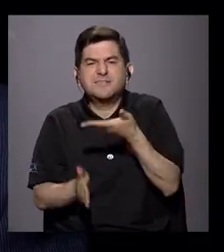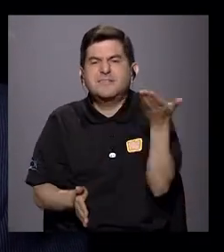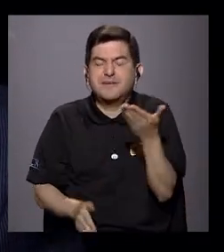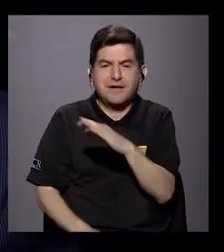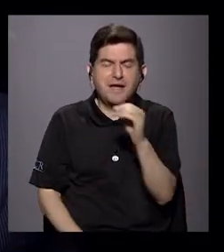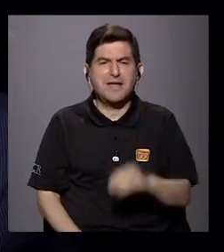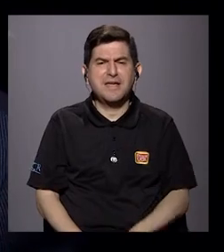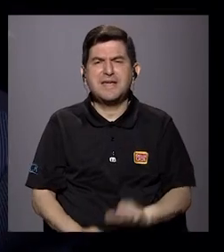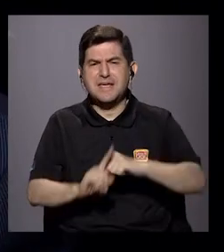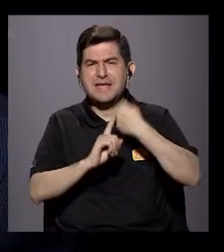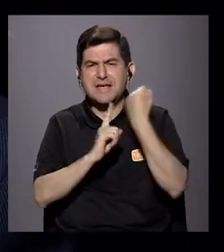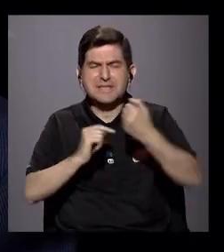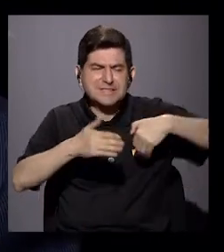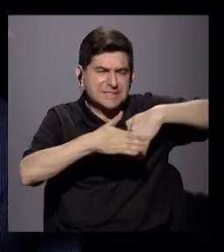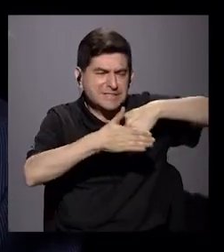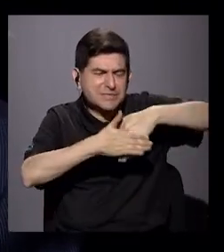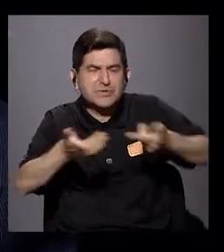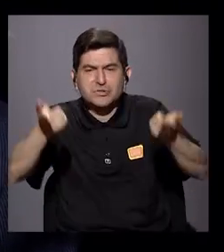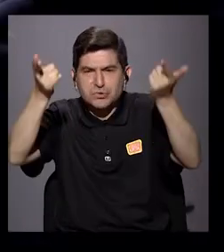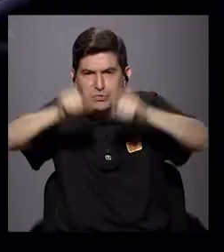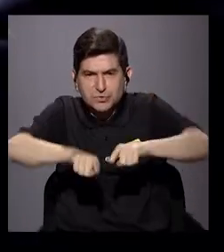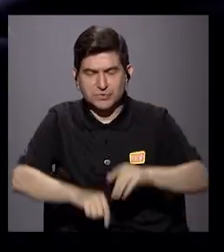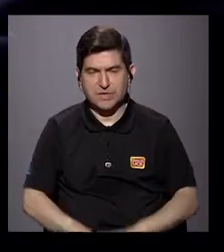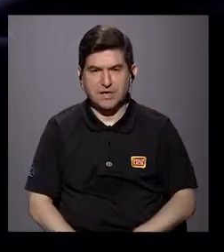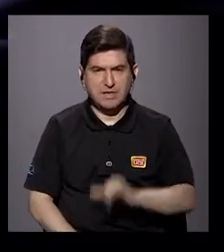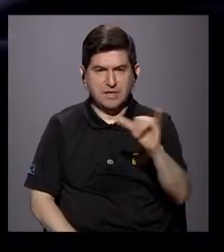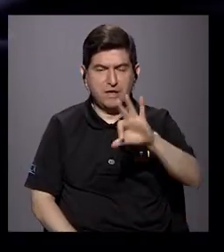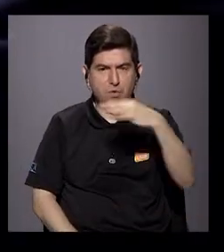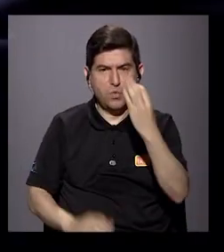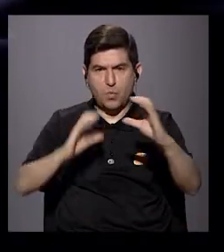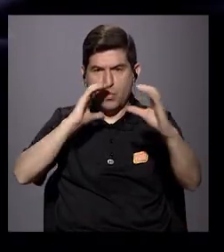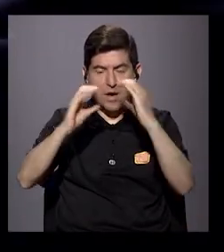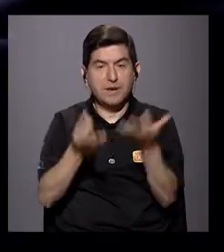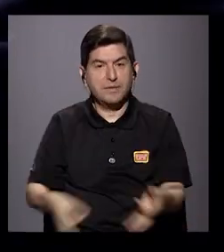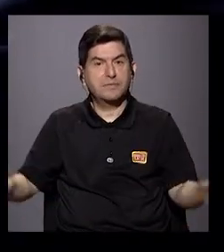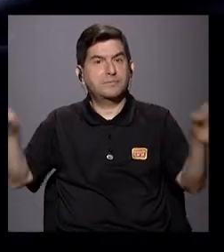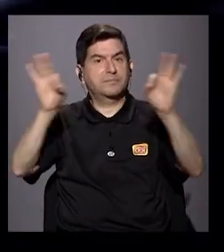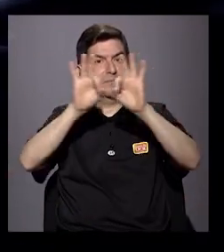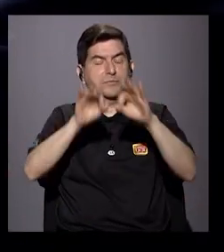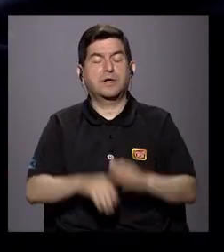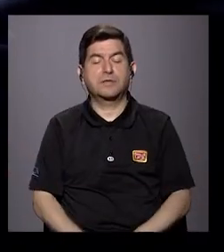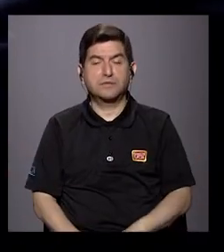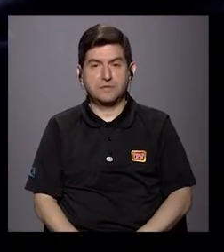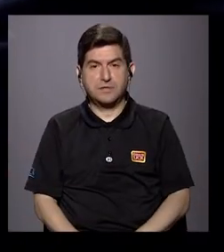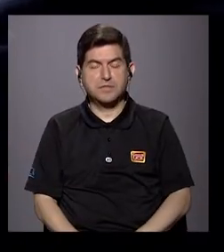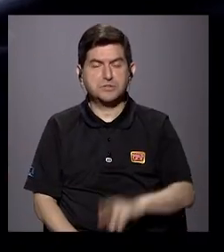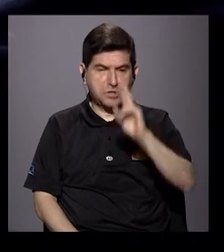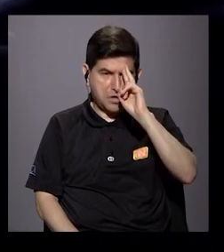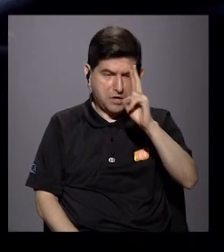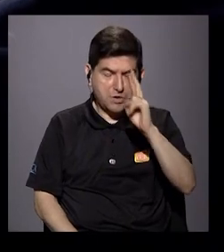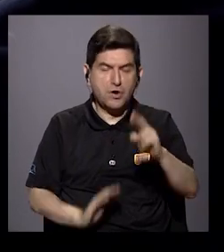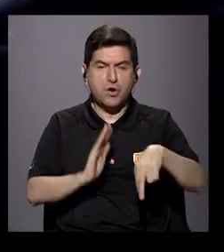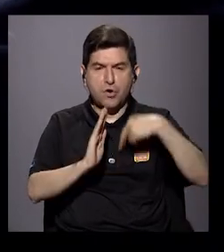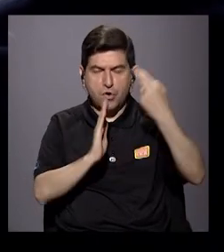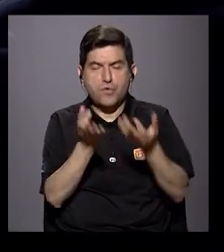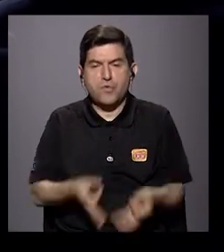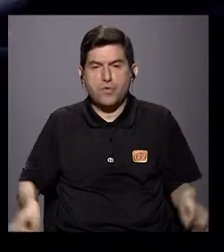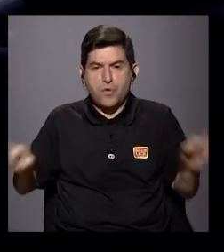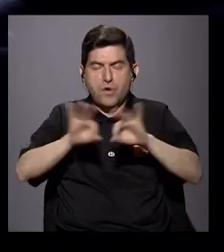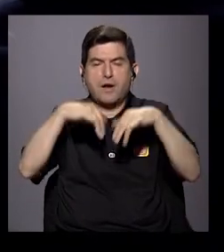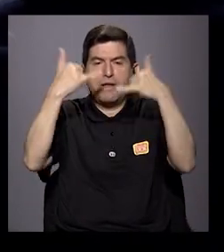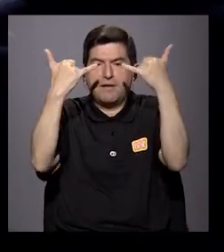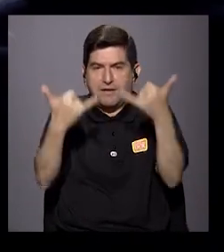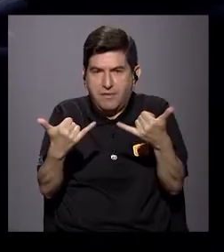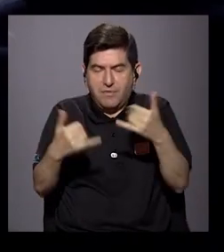los nudos que usualmente ocurren. Vea que también los medios de comunicación han sido importantes. Así, por supuesto. reconocer un papel protagónico. Ahora